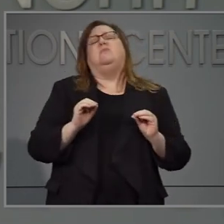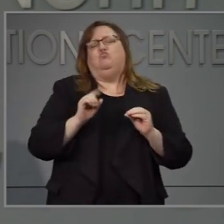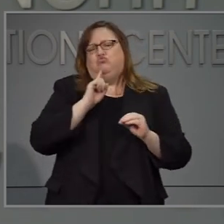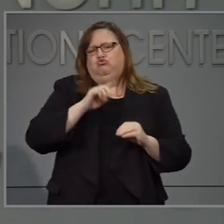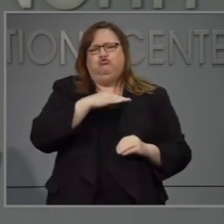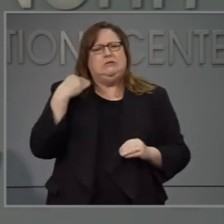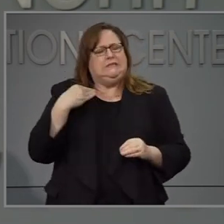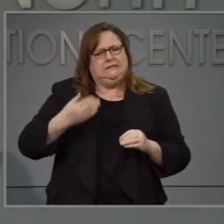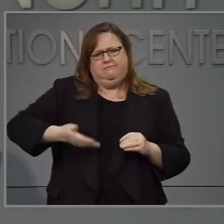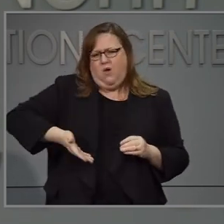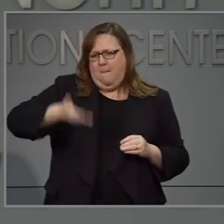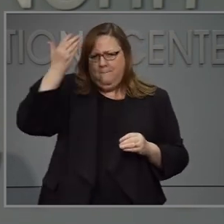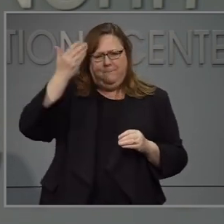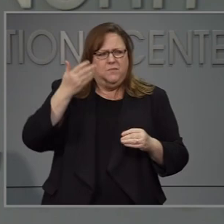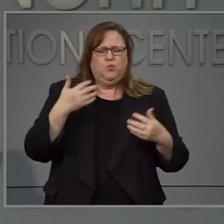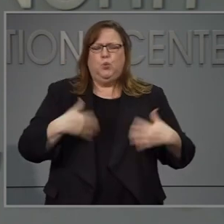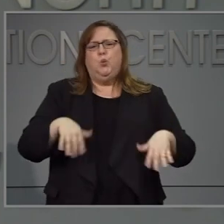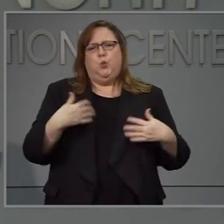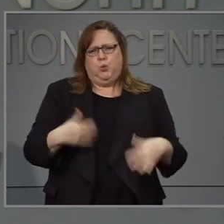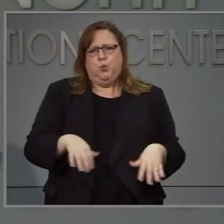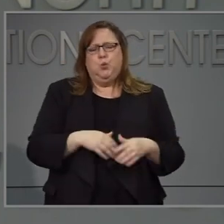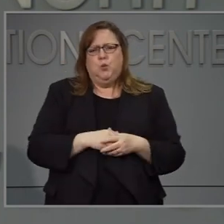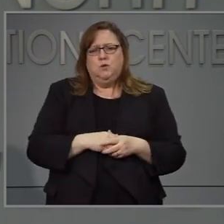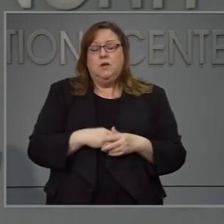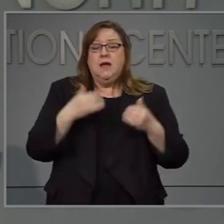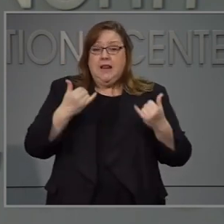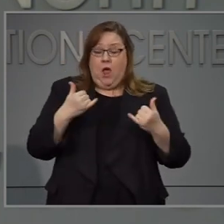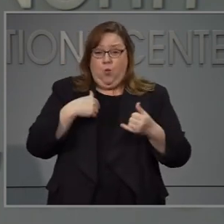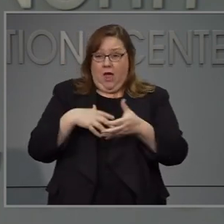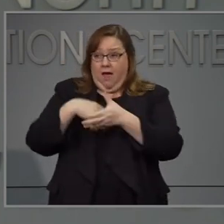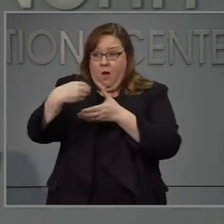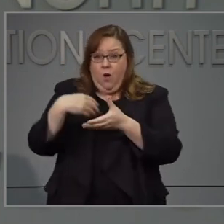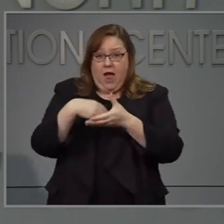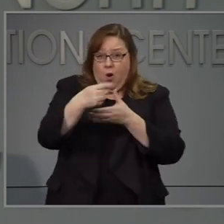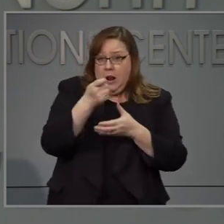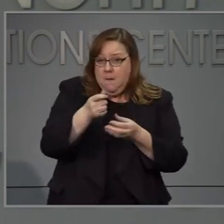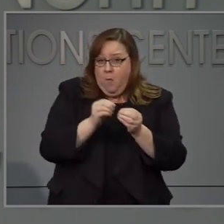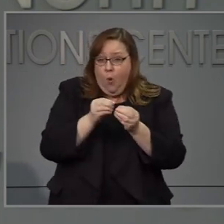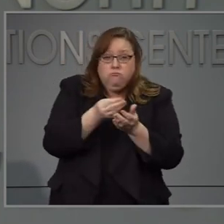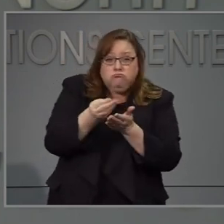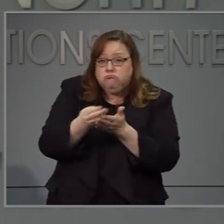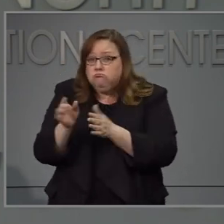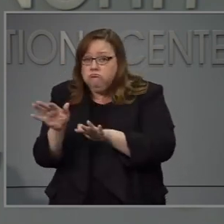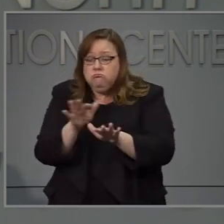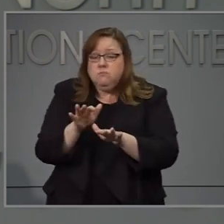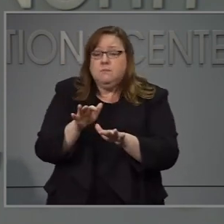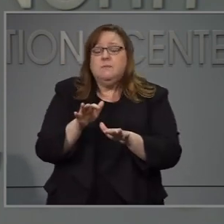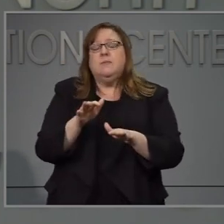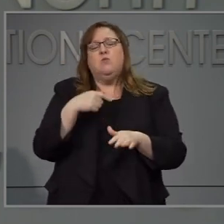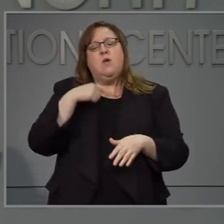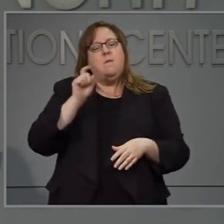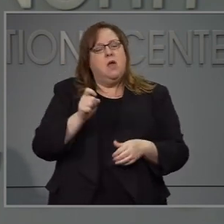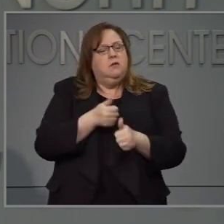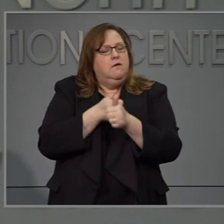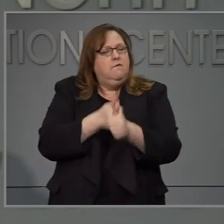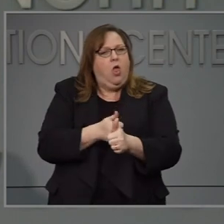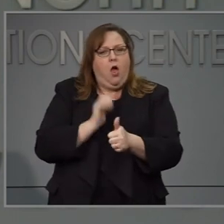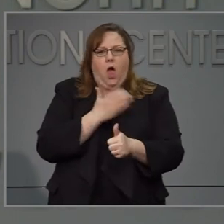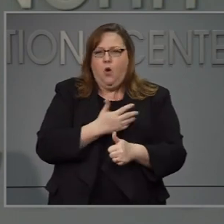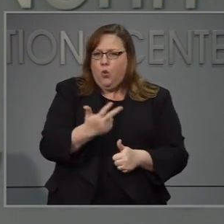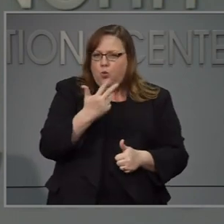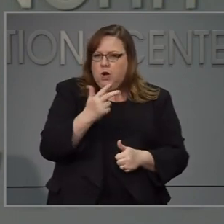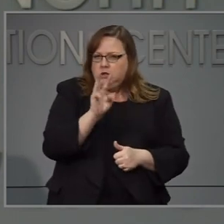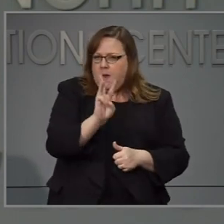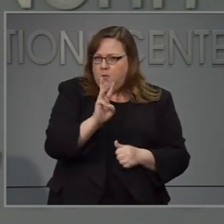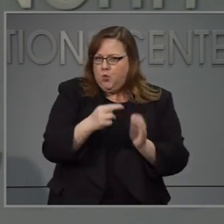aumenta la propagación de esto. Al salir más acostumbrese a llevar un tapabocas,